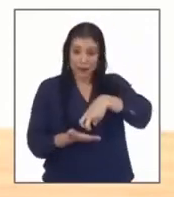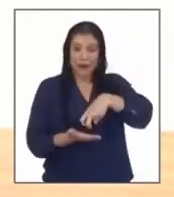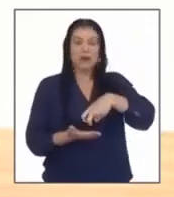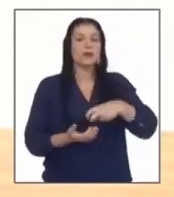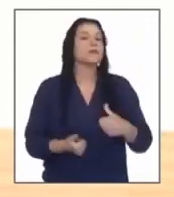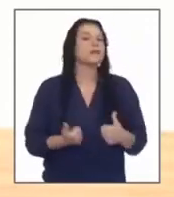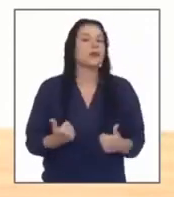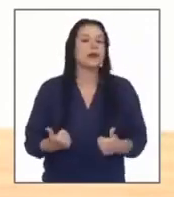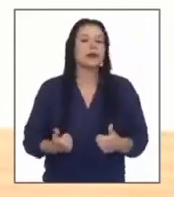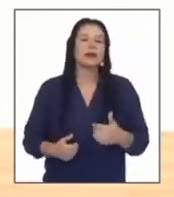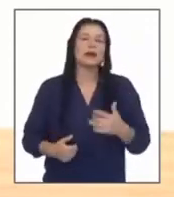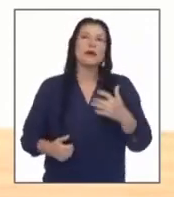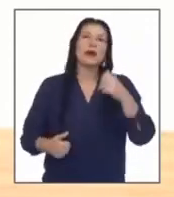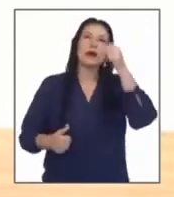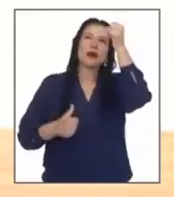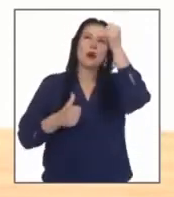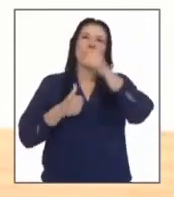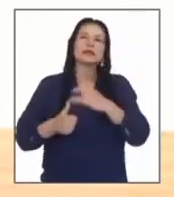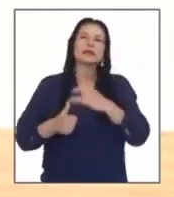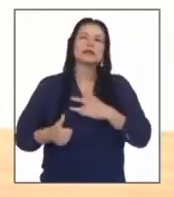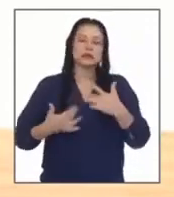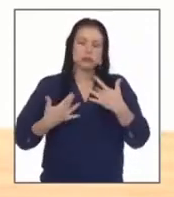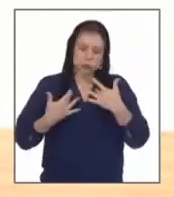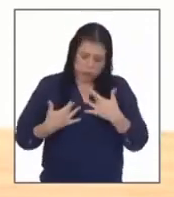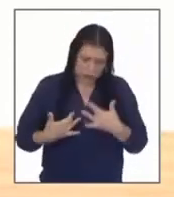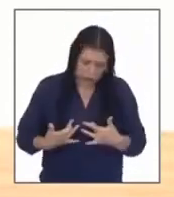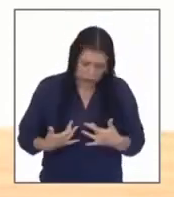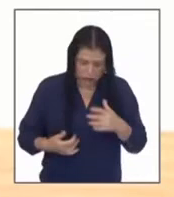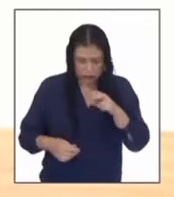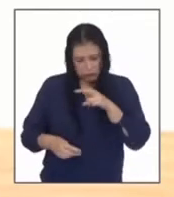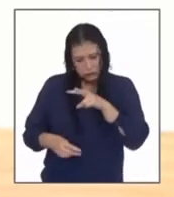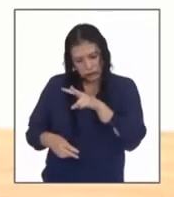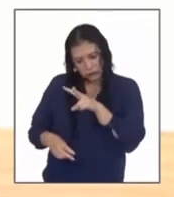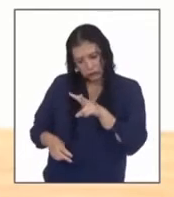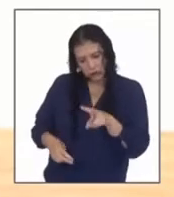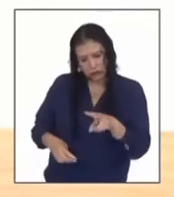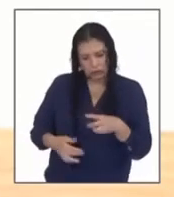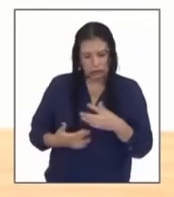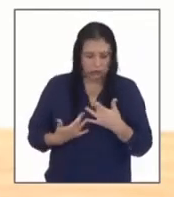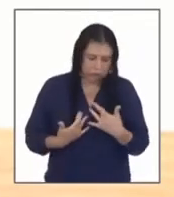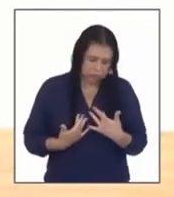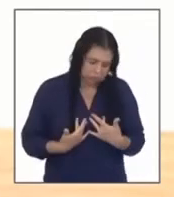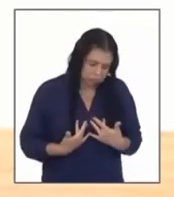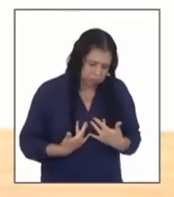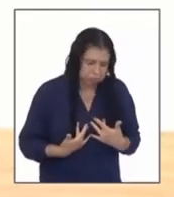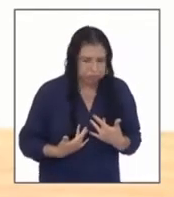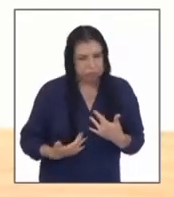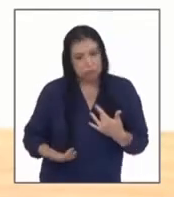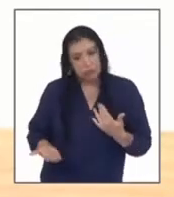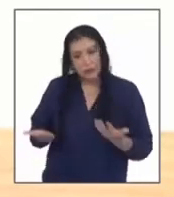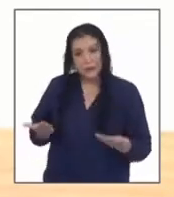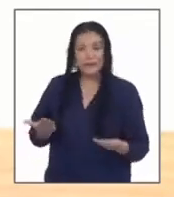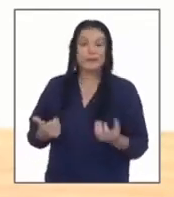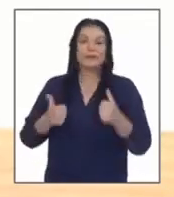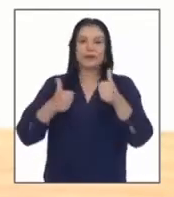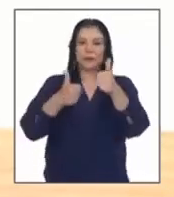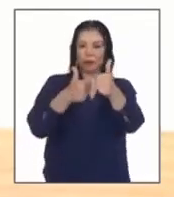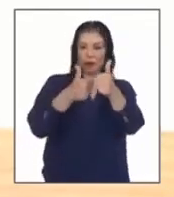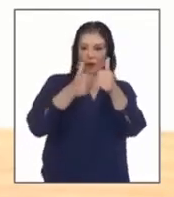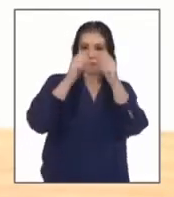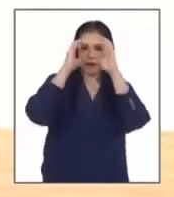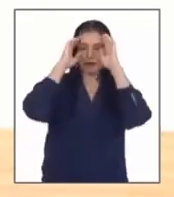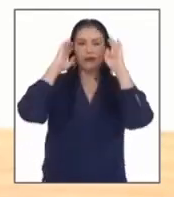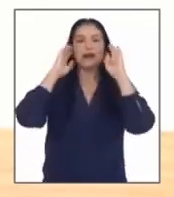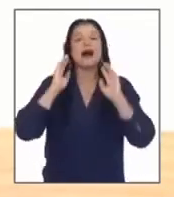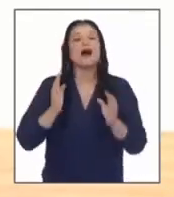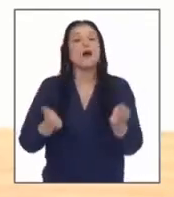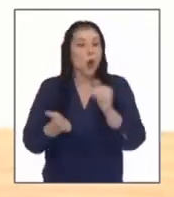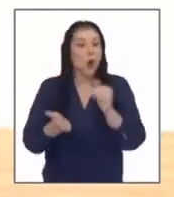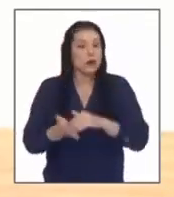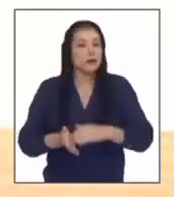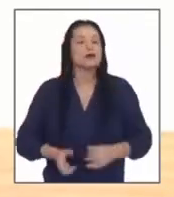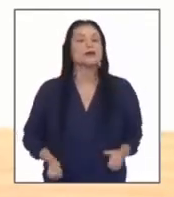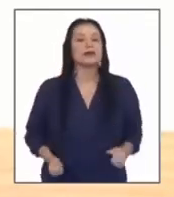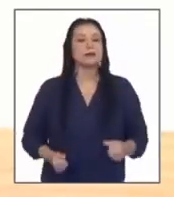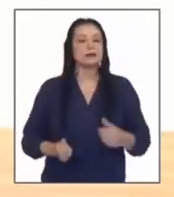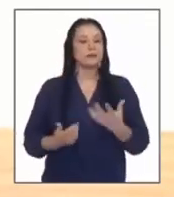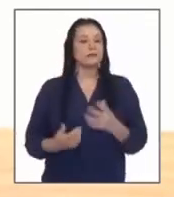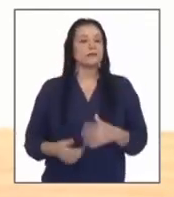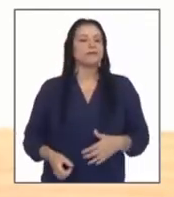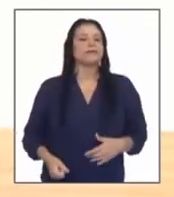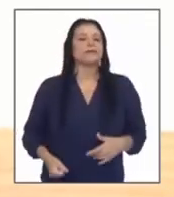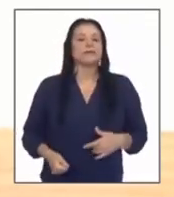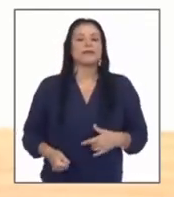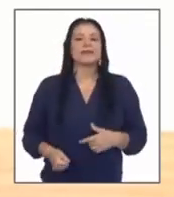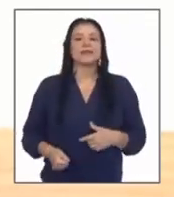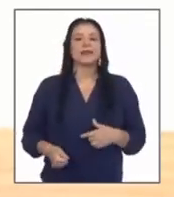cuclillas y voy a estar triste quizás miro el piso un poco desanimado desanimada bien vamos a regresar entonces hago